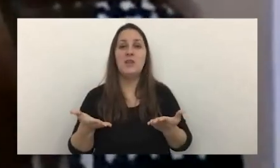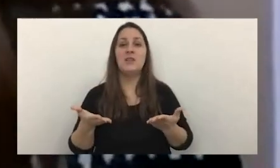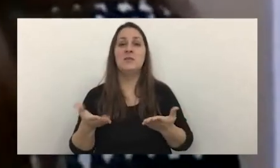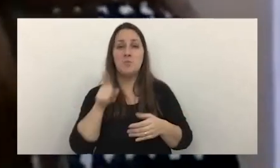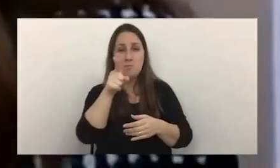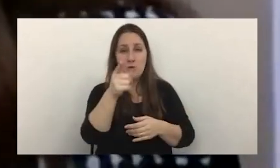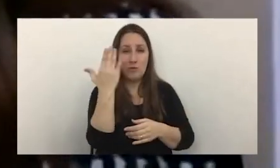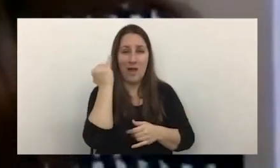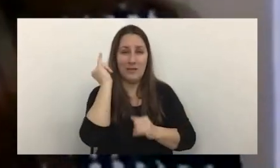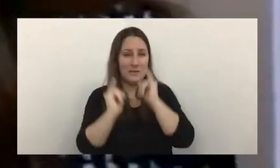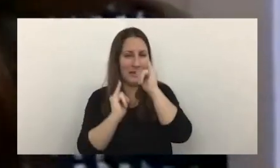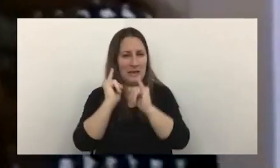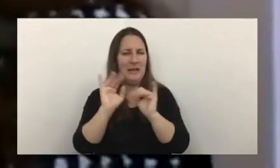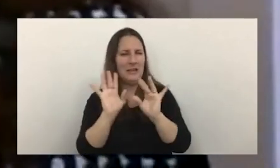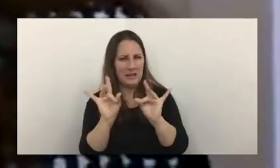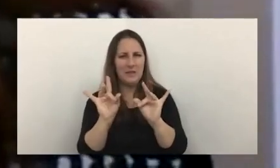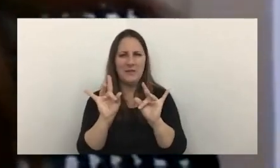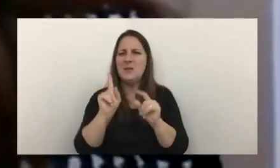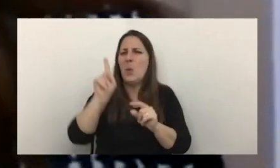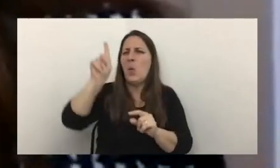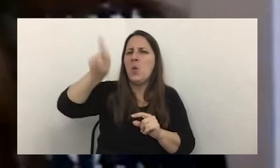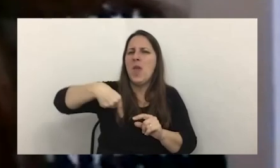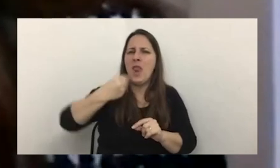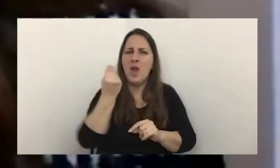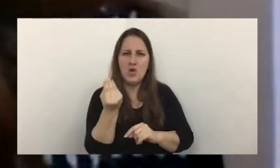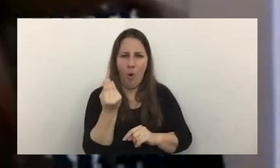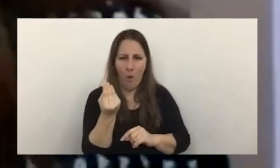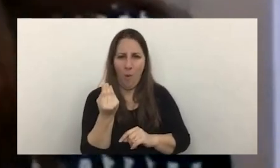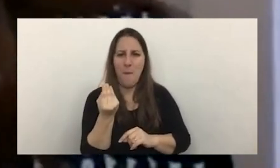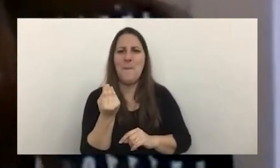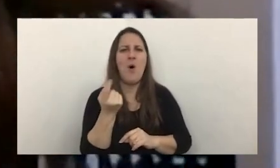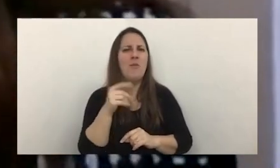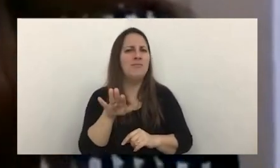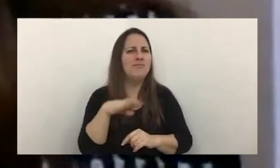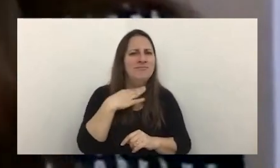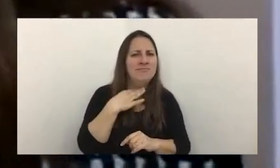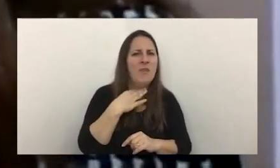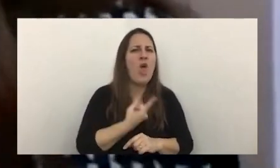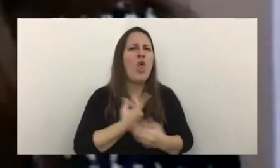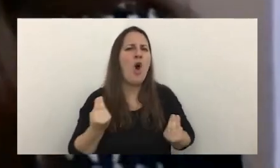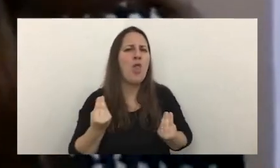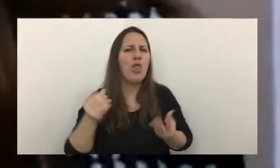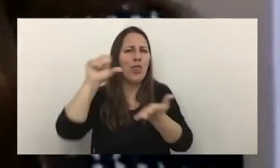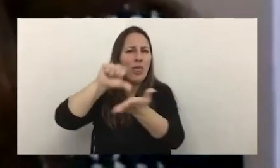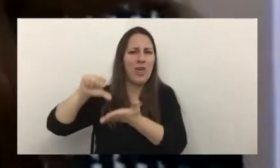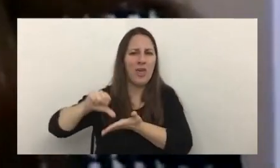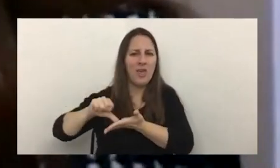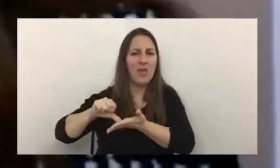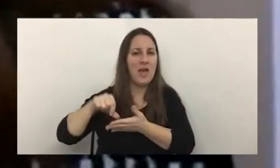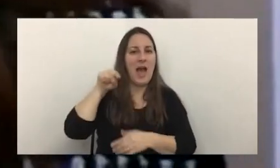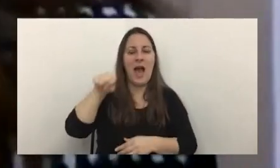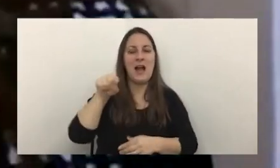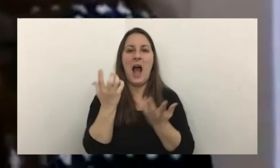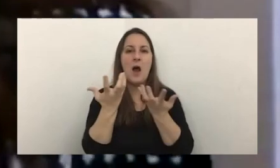recién explicabas es muy difícil ubicar el origen donde está el delincuente pero aquí por dónde van a ir van a ir